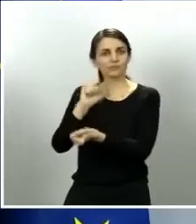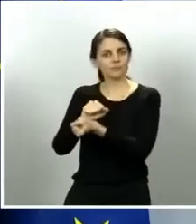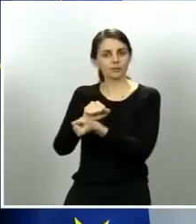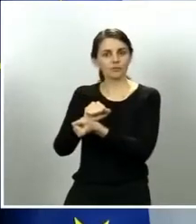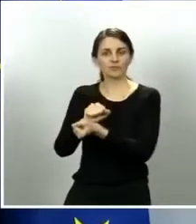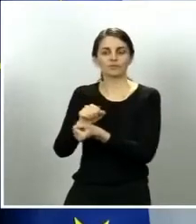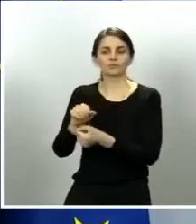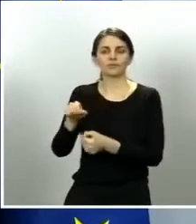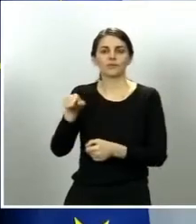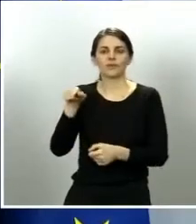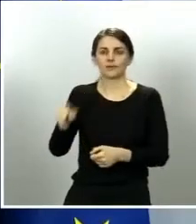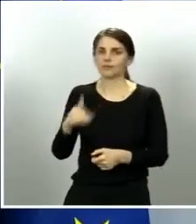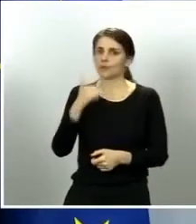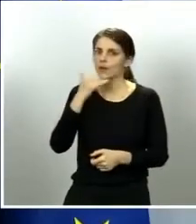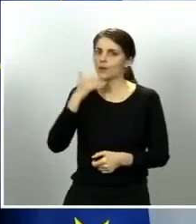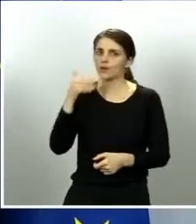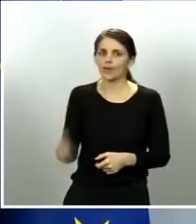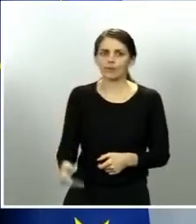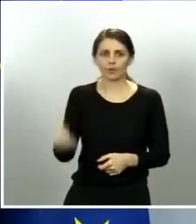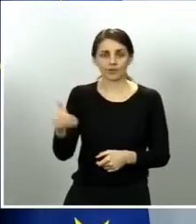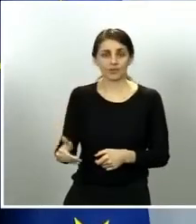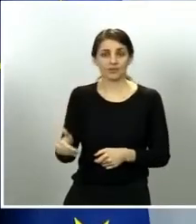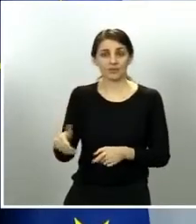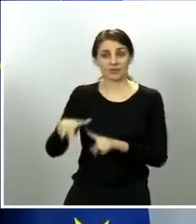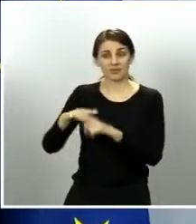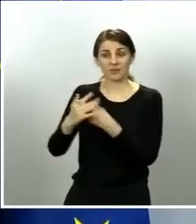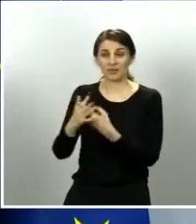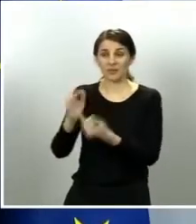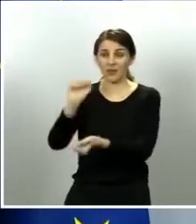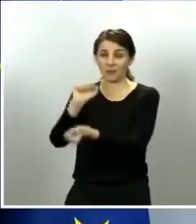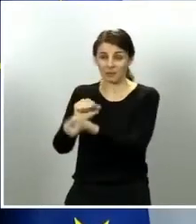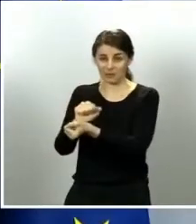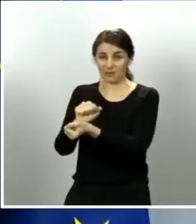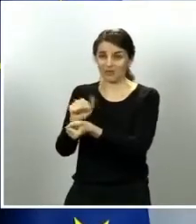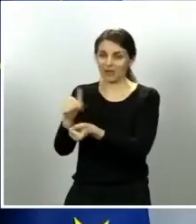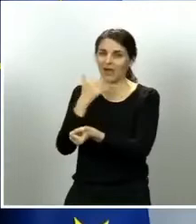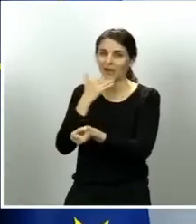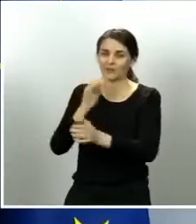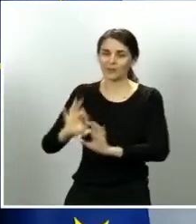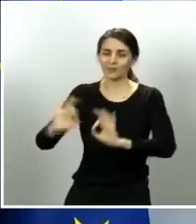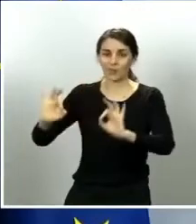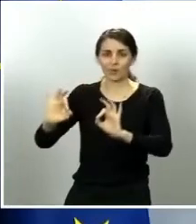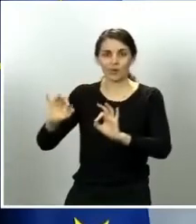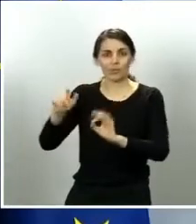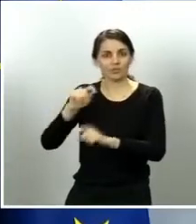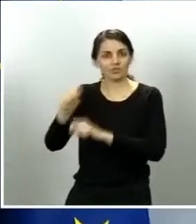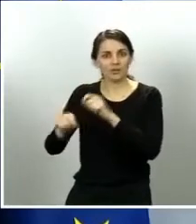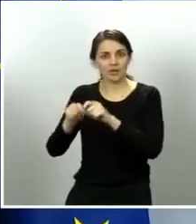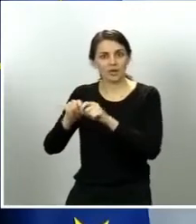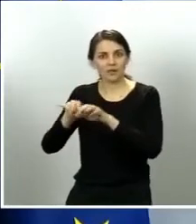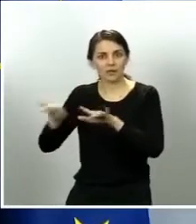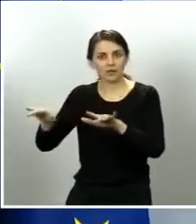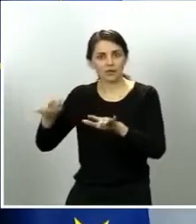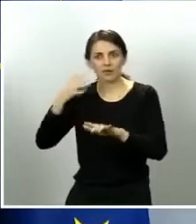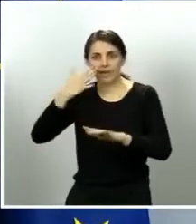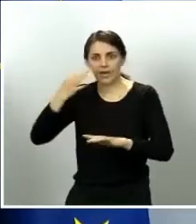especial, específica, a que el número de infecciones se haya reducido respecto al nivel nacional en cuatro